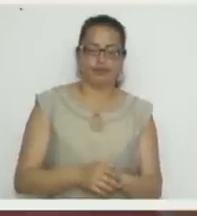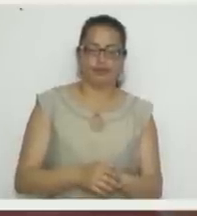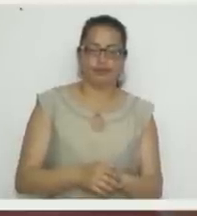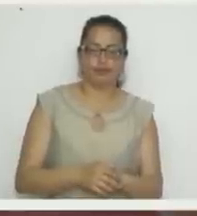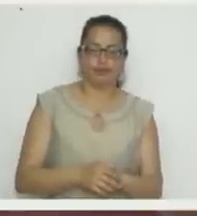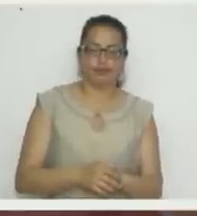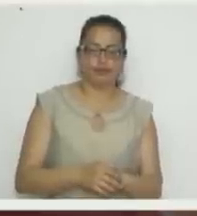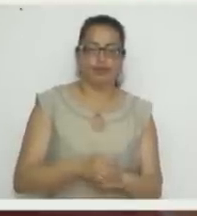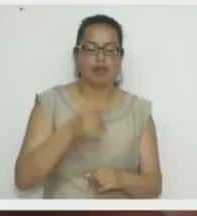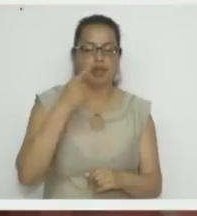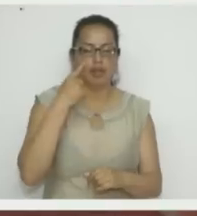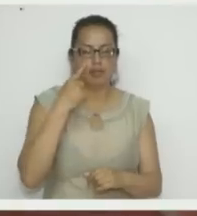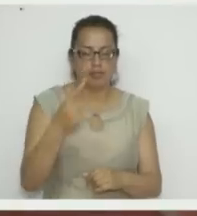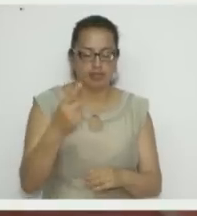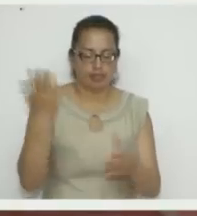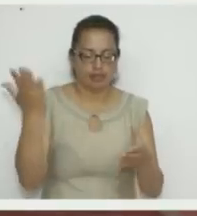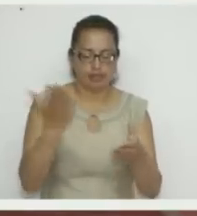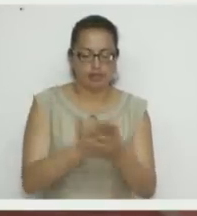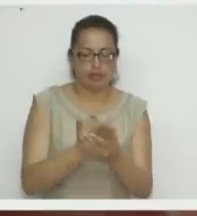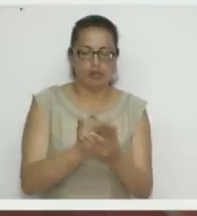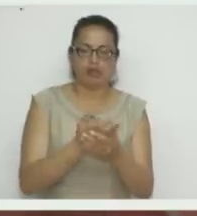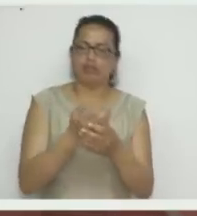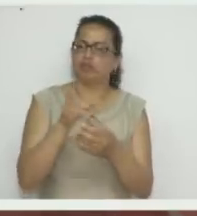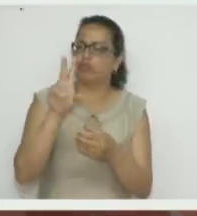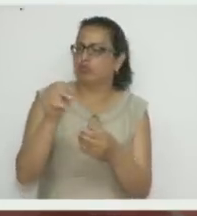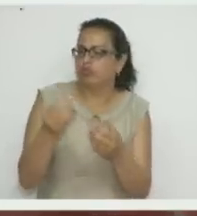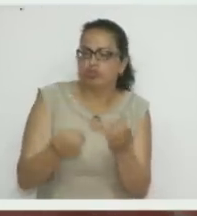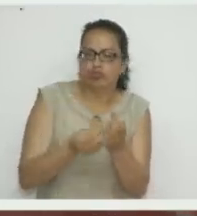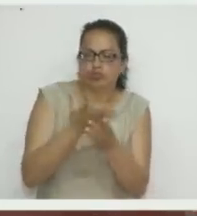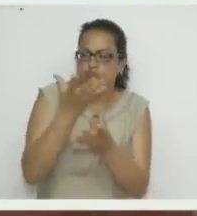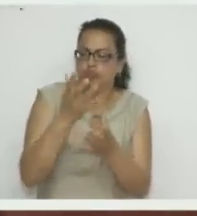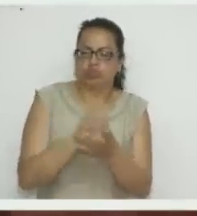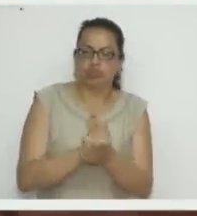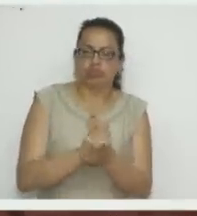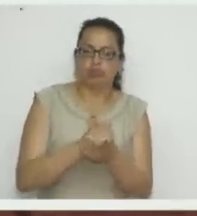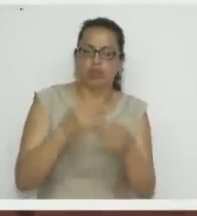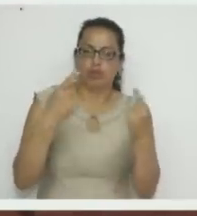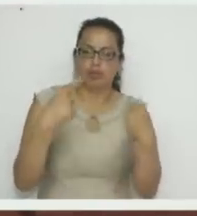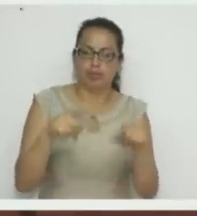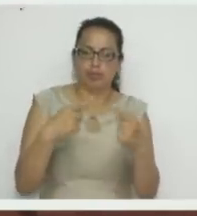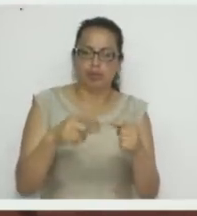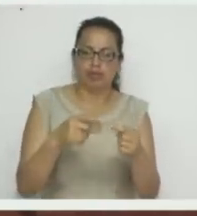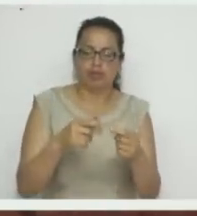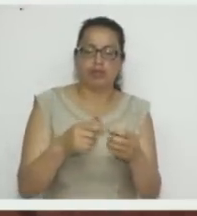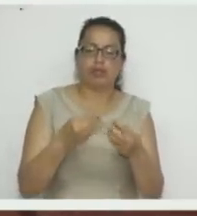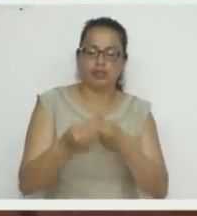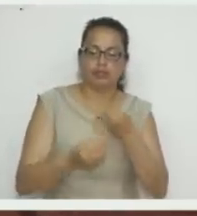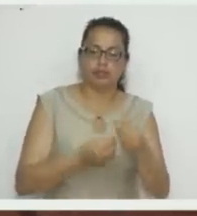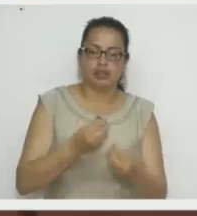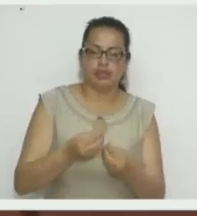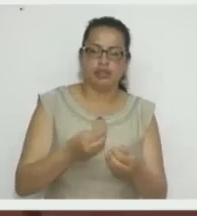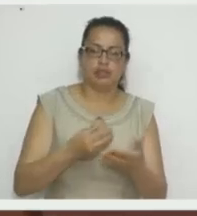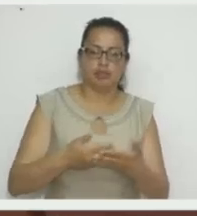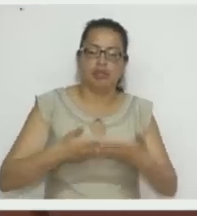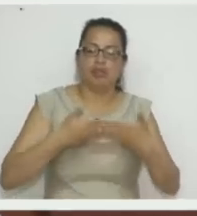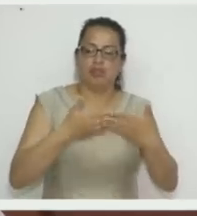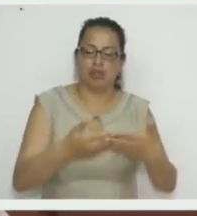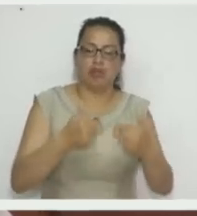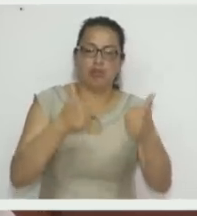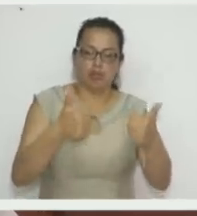Mira que este sobre es muy económico para sacar. Da buena utilidad